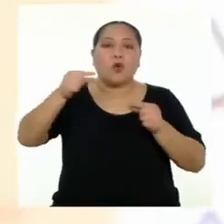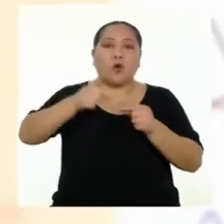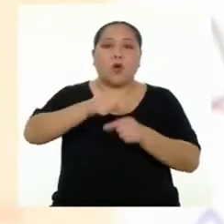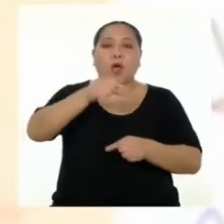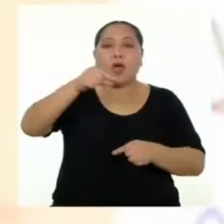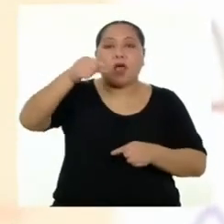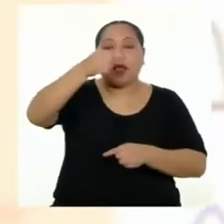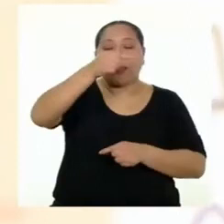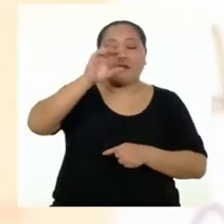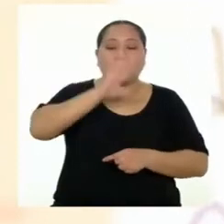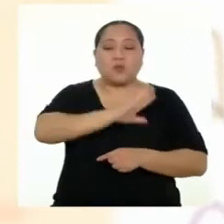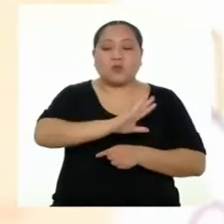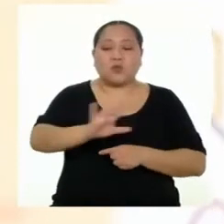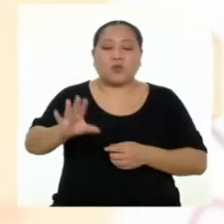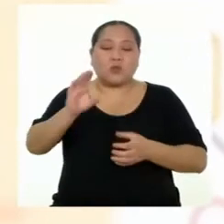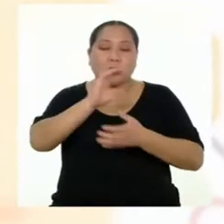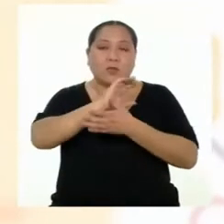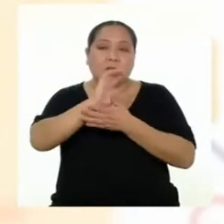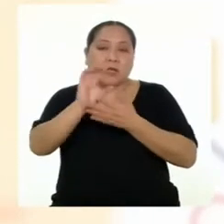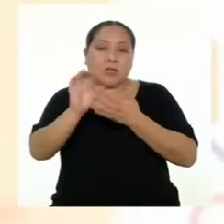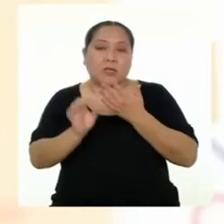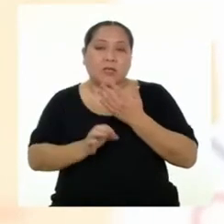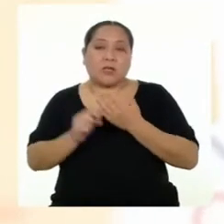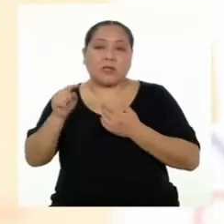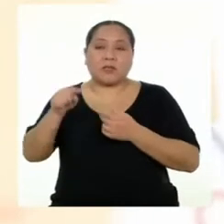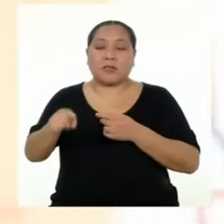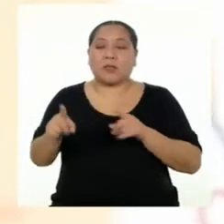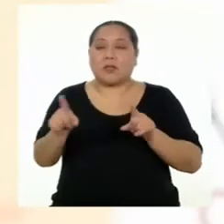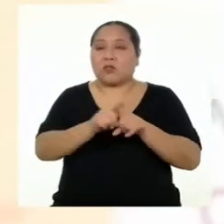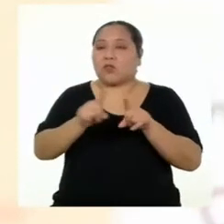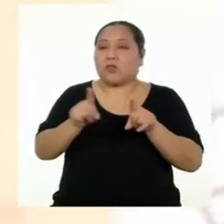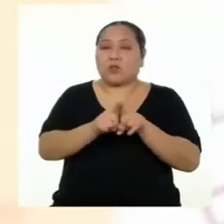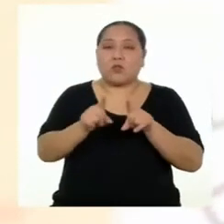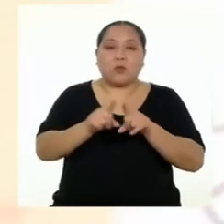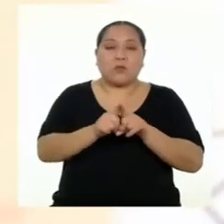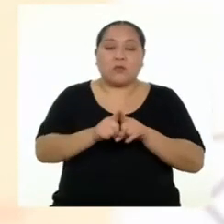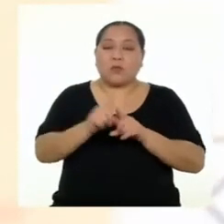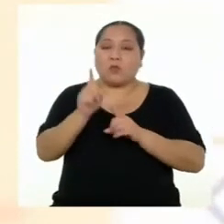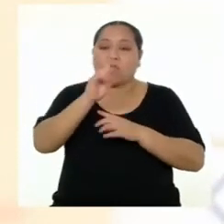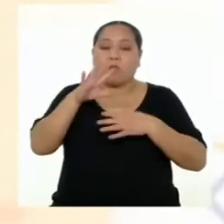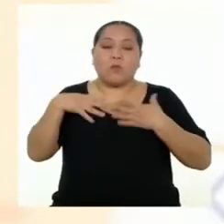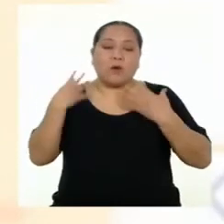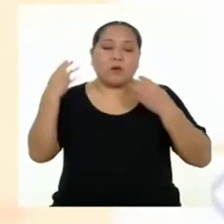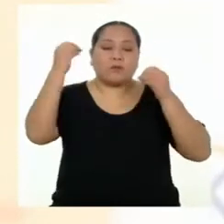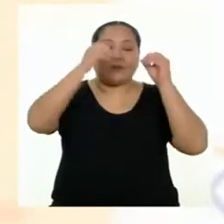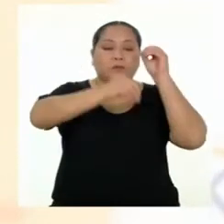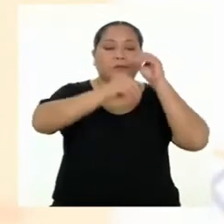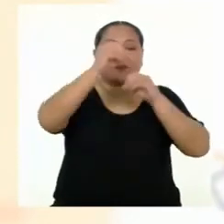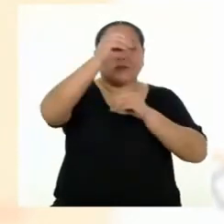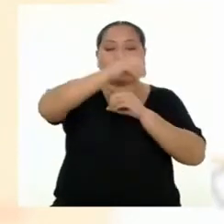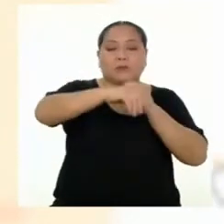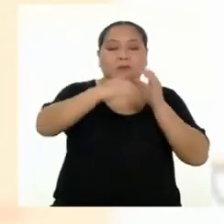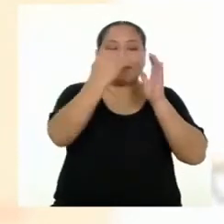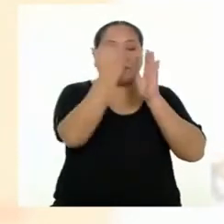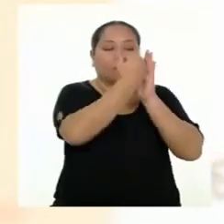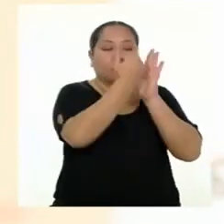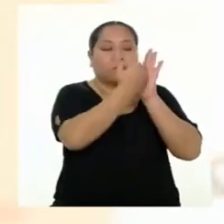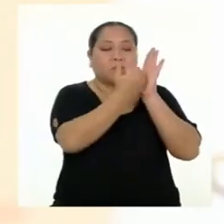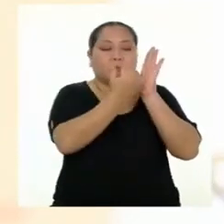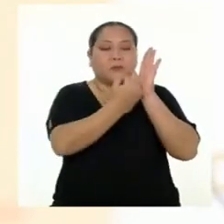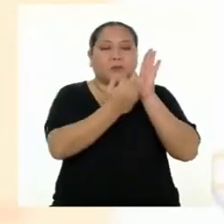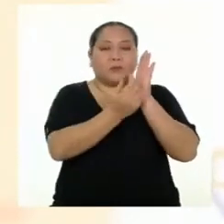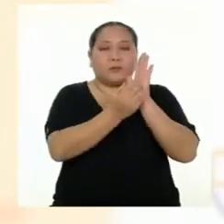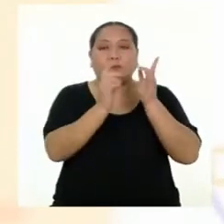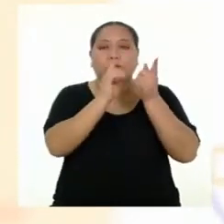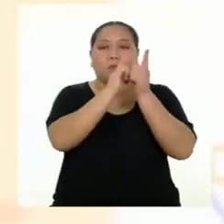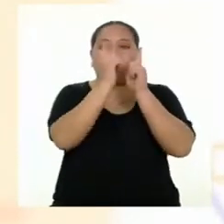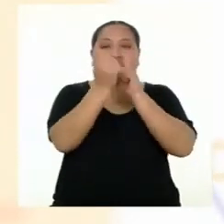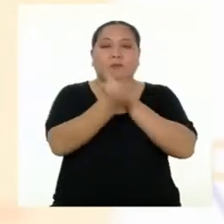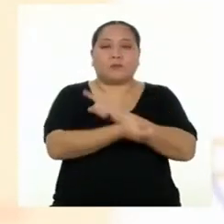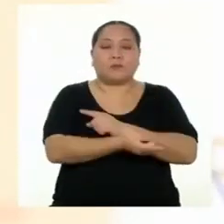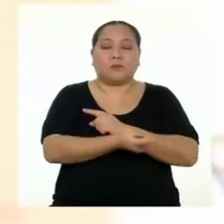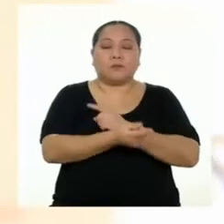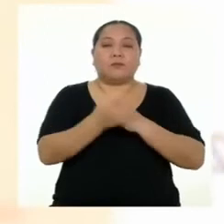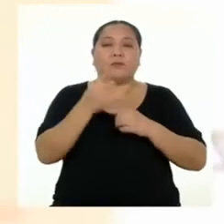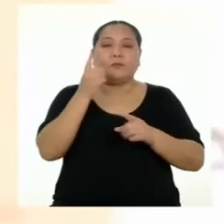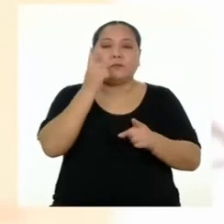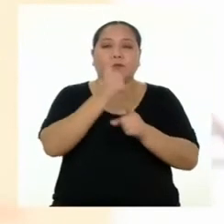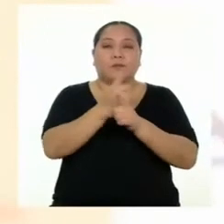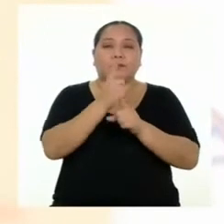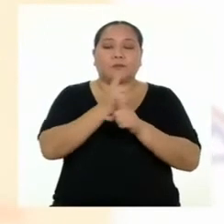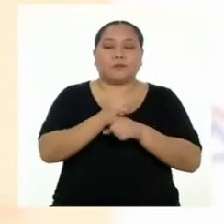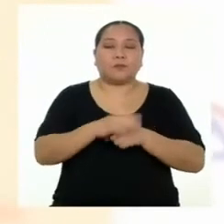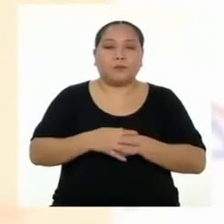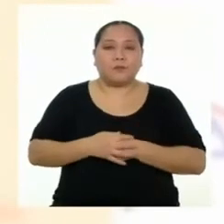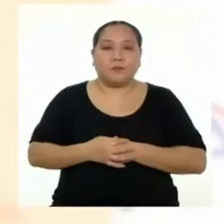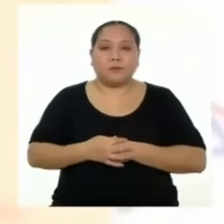por sus características físico-químicas no puedan ser ingresados en los sistemas de tratamiento de emisiones y efluentes.